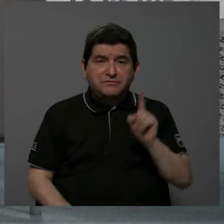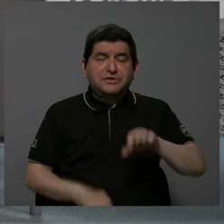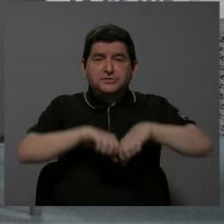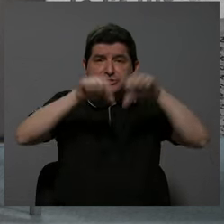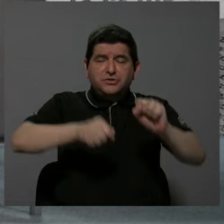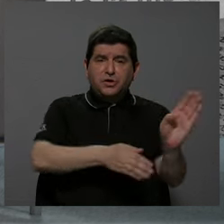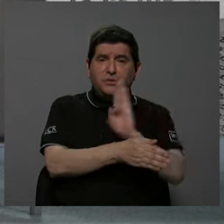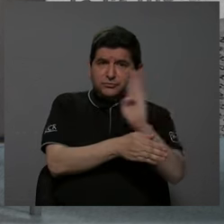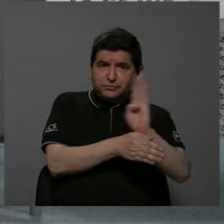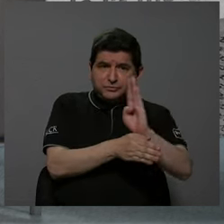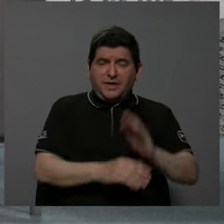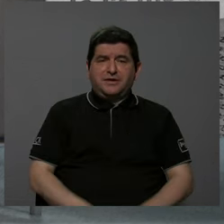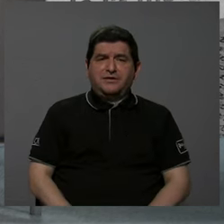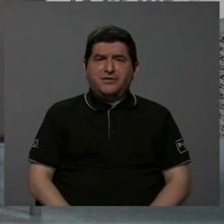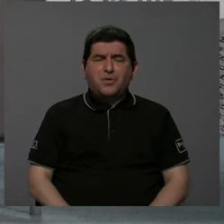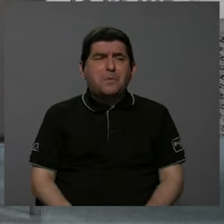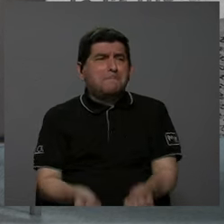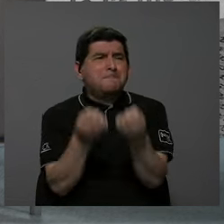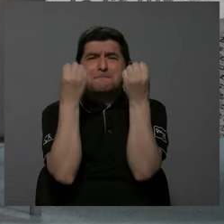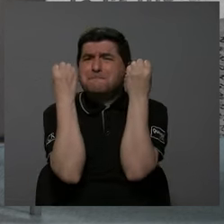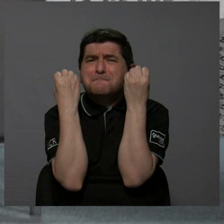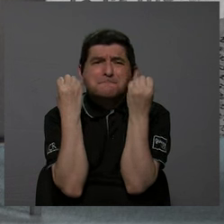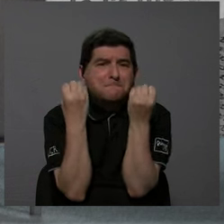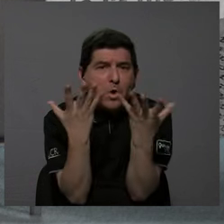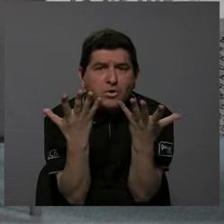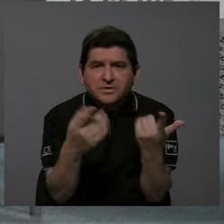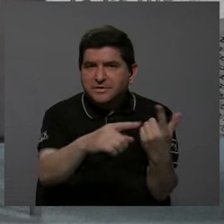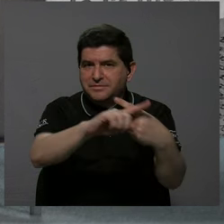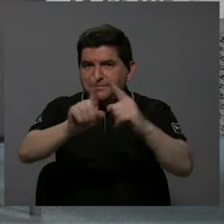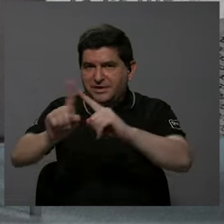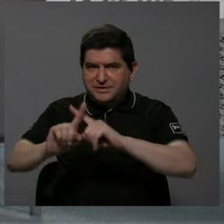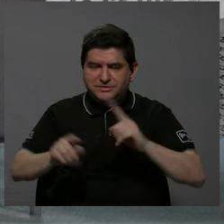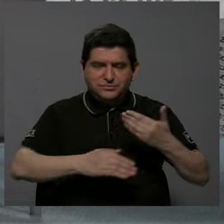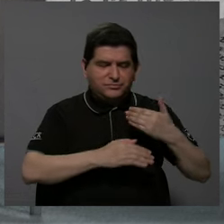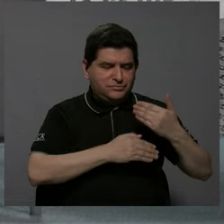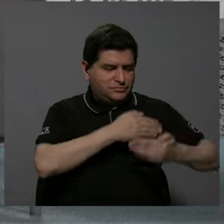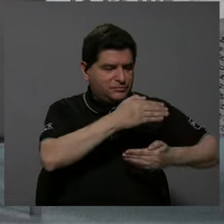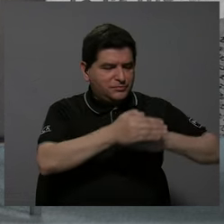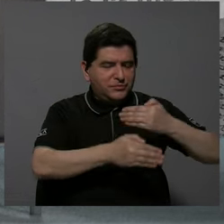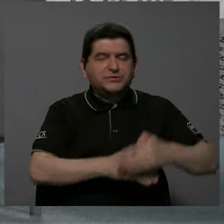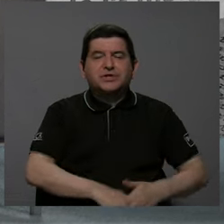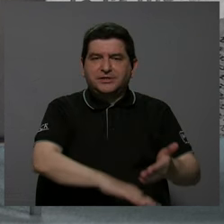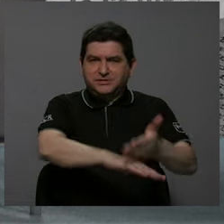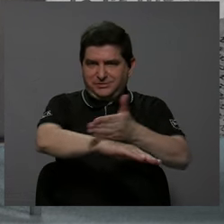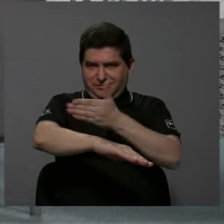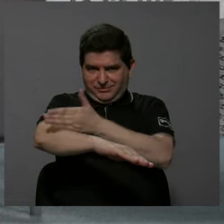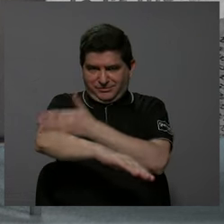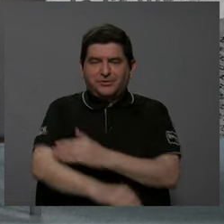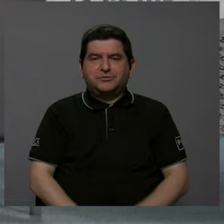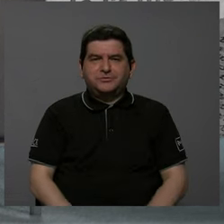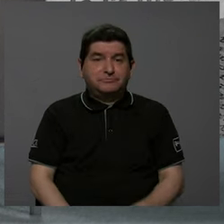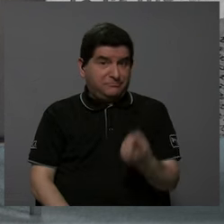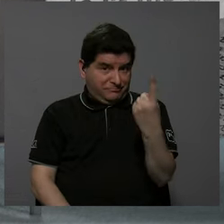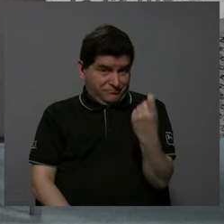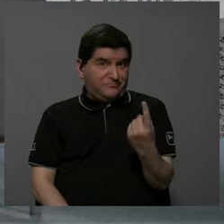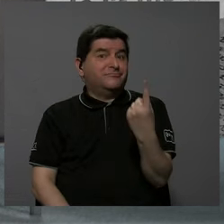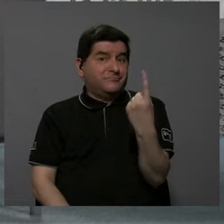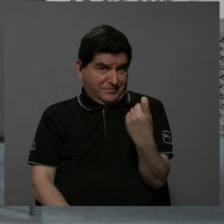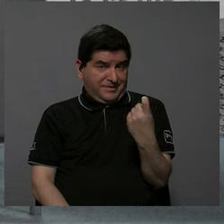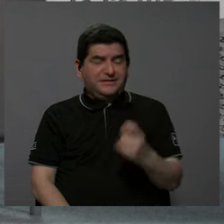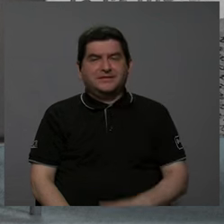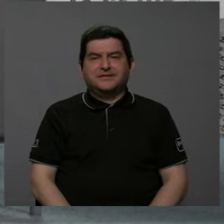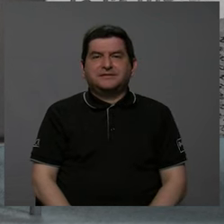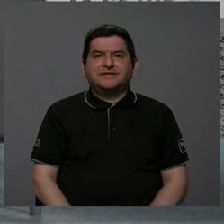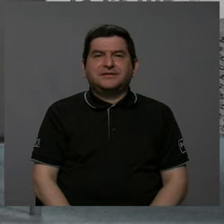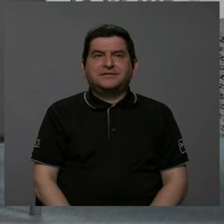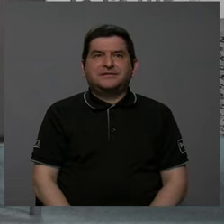bancaria. O sea, hay una gran cantidad de avances importantes, falta mucho, porque ya hay,